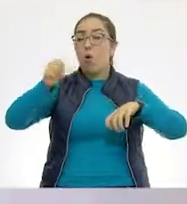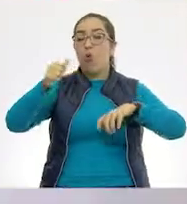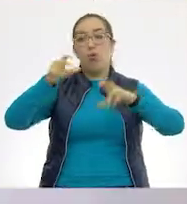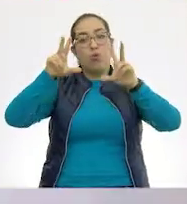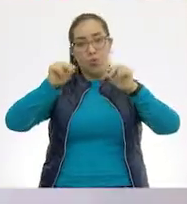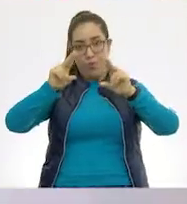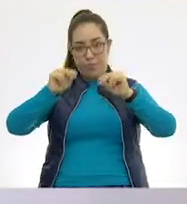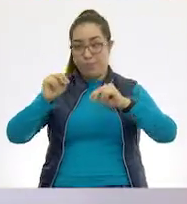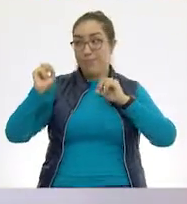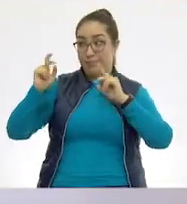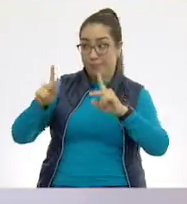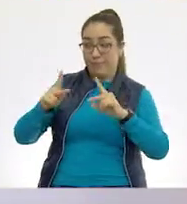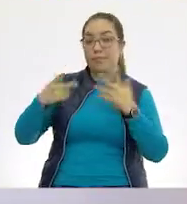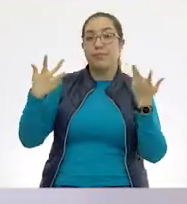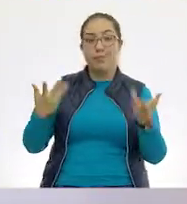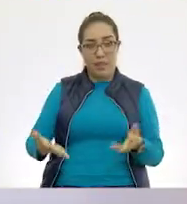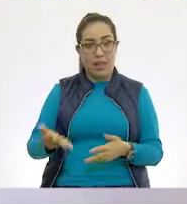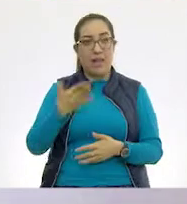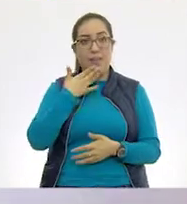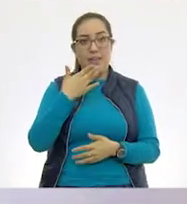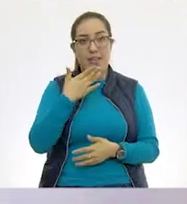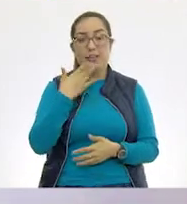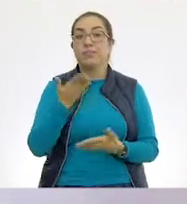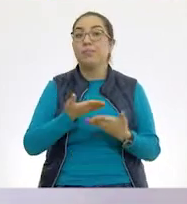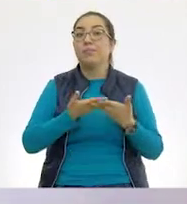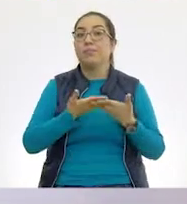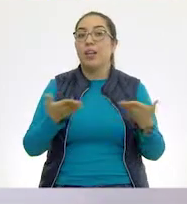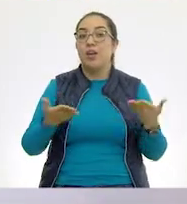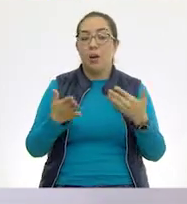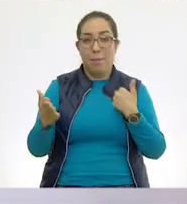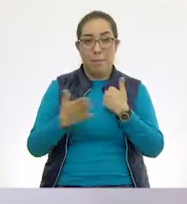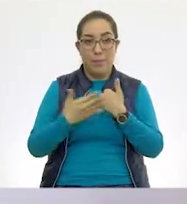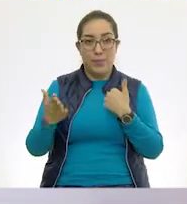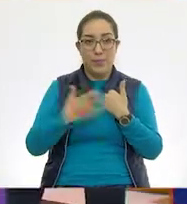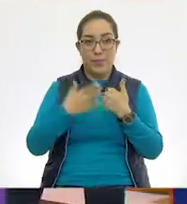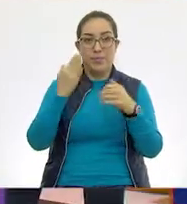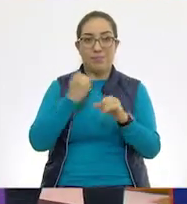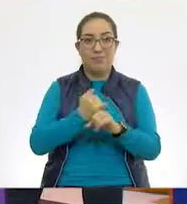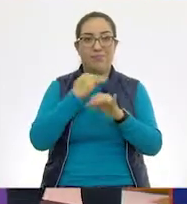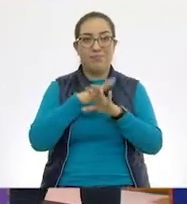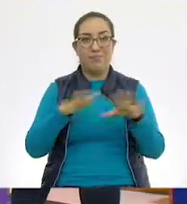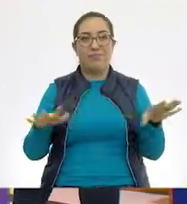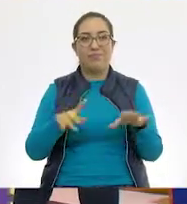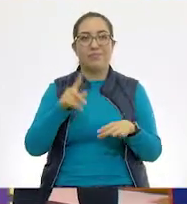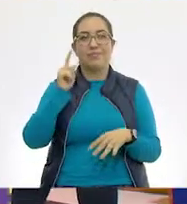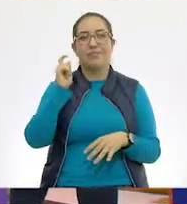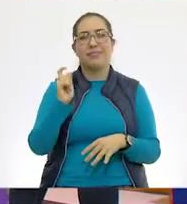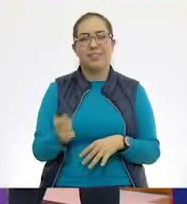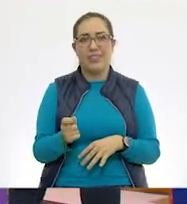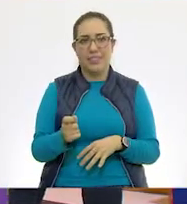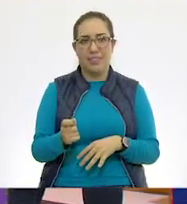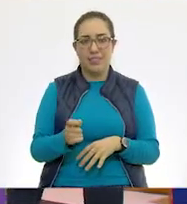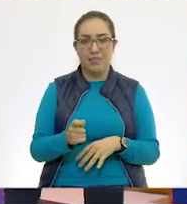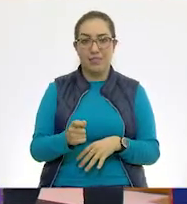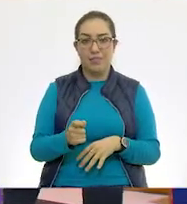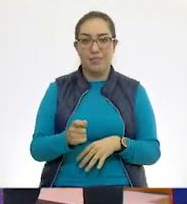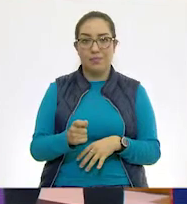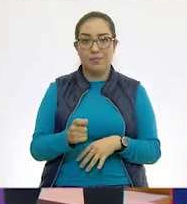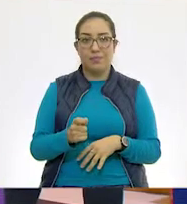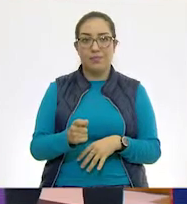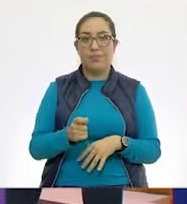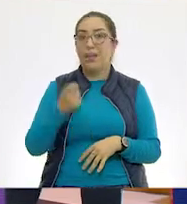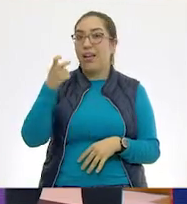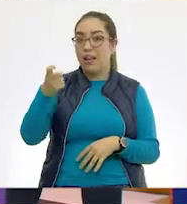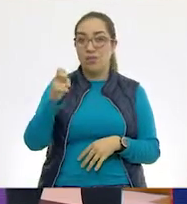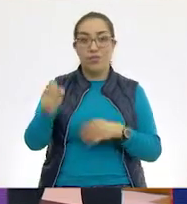Perfecto. Ok. Pero entonces vamos a pasar a la siguiente información que tiene que ver con los ambientes en donde viven estos